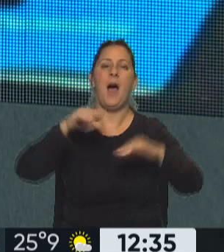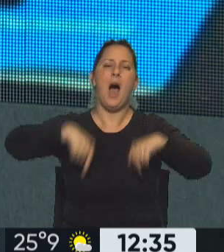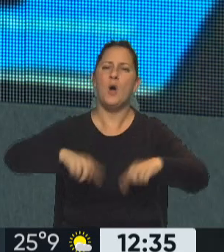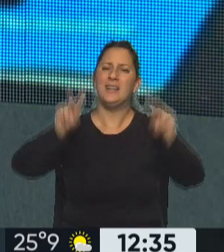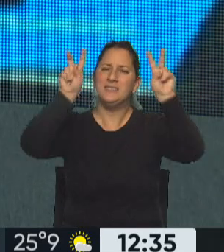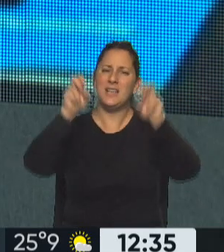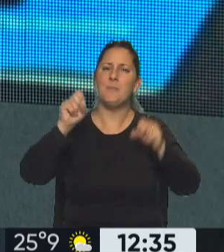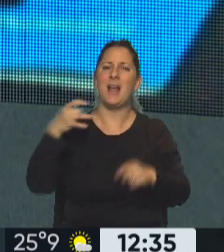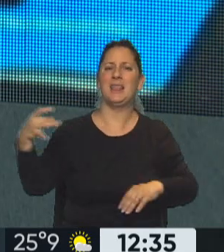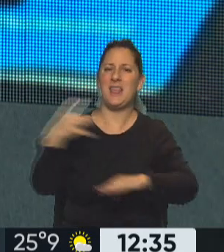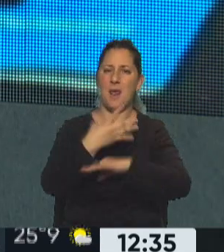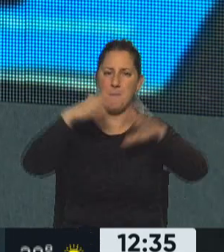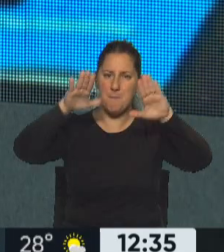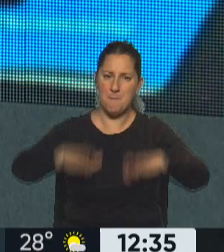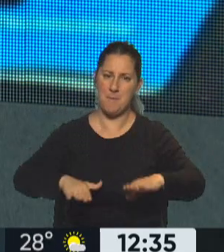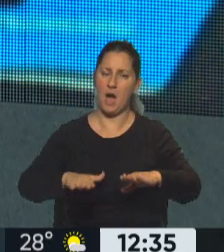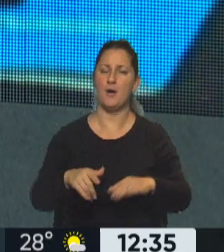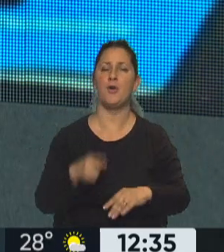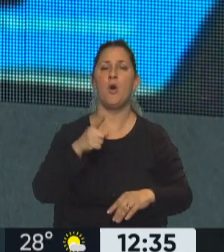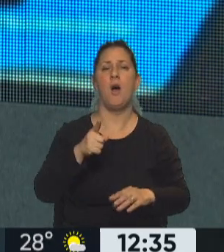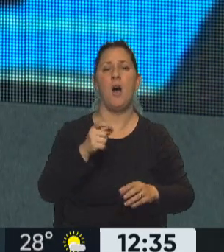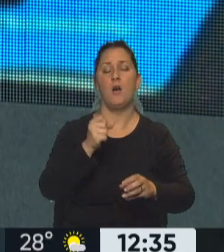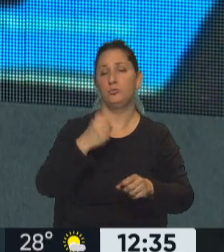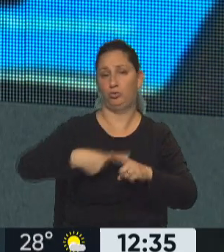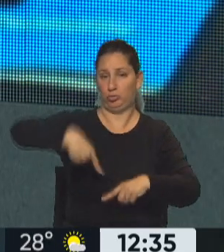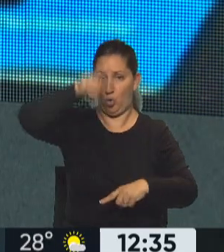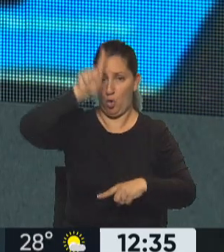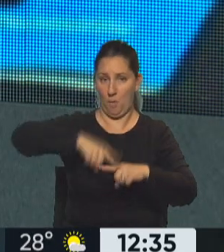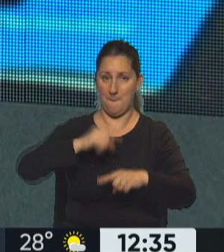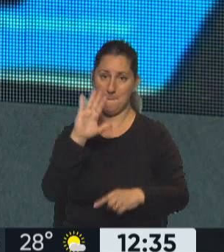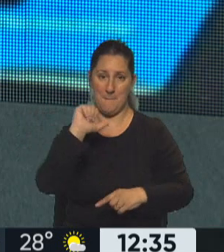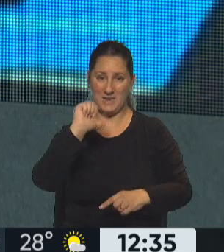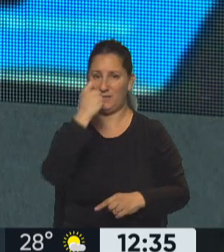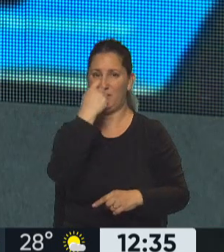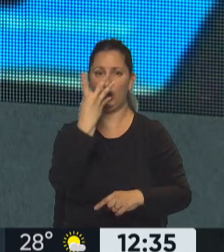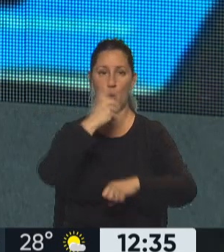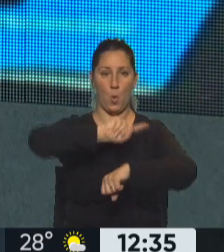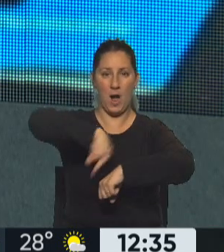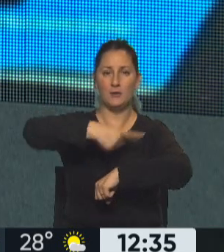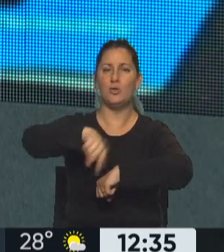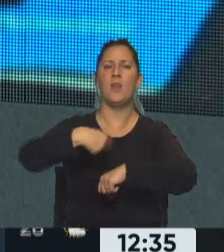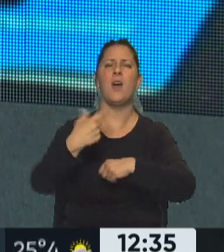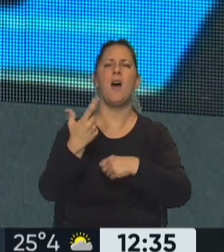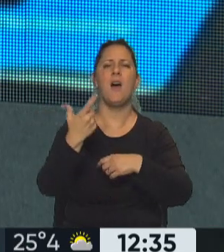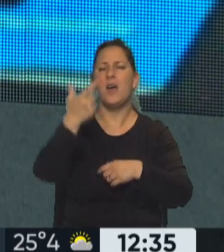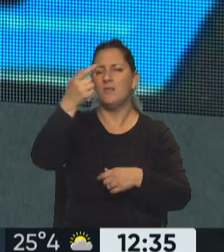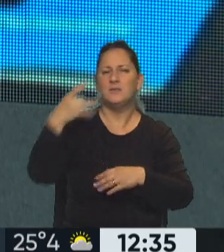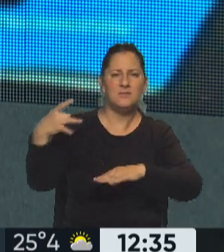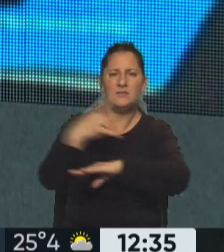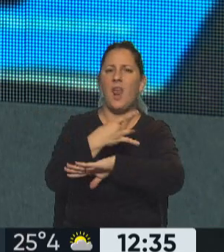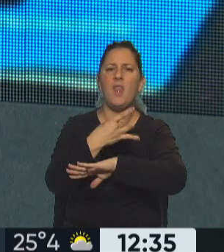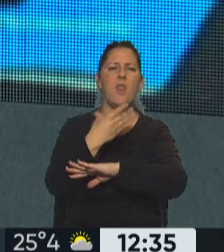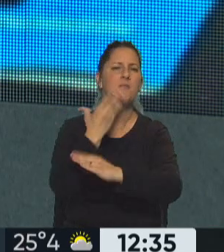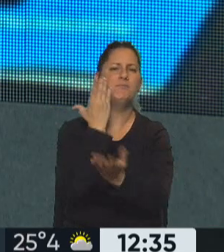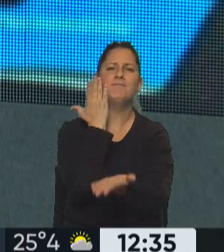toda la República Argentina. Una medida de fuerza que se va a extender durante todo este martes, es por 24 horas, que reclaman desde la fraternidad, entre otras